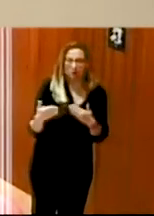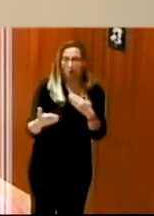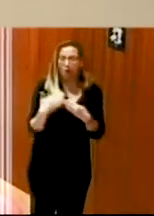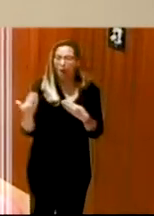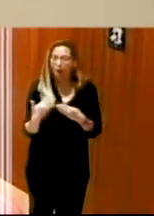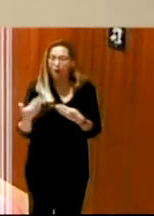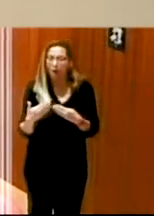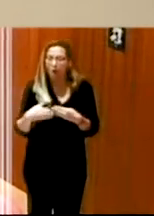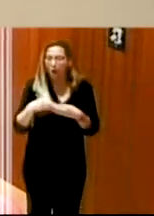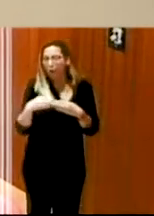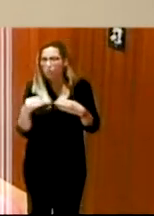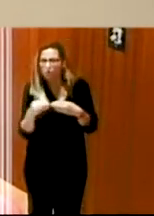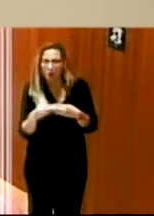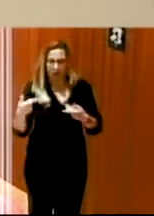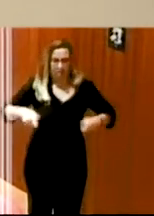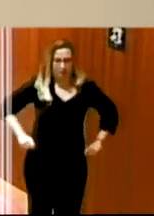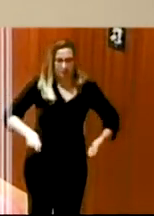ruedas y no tienen